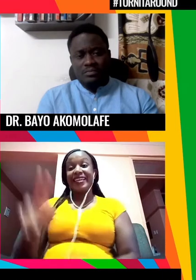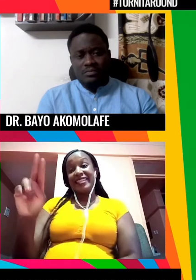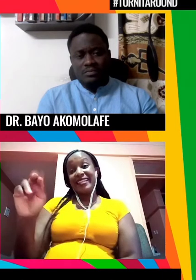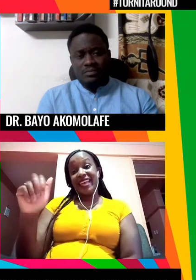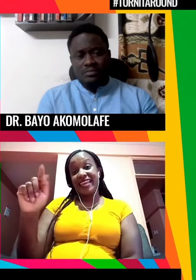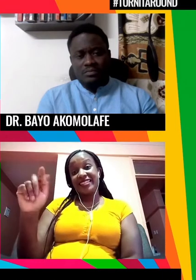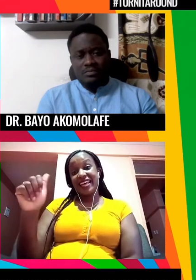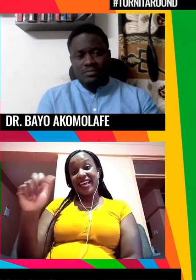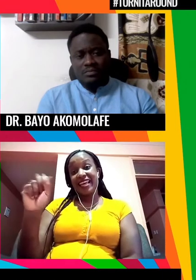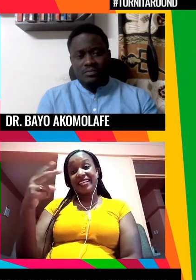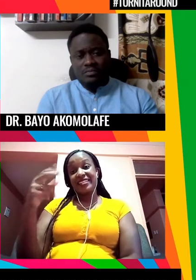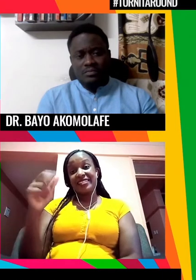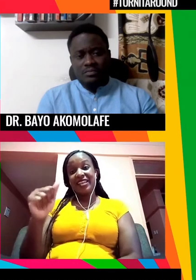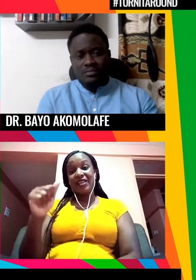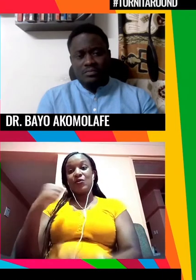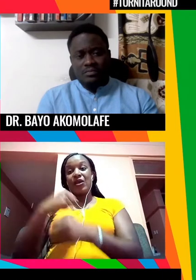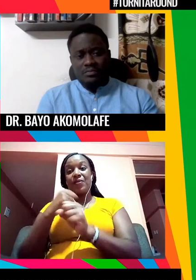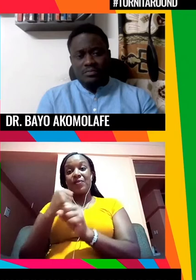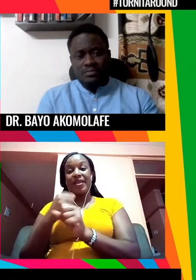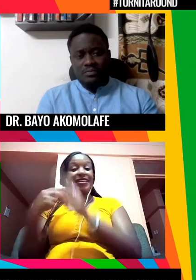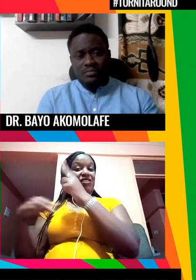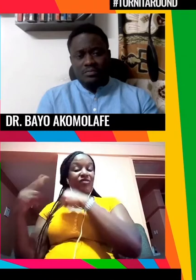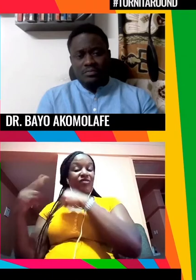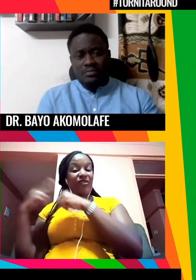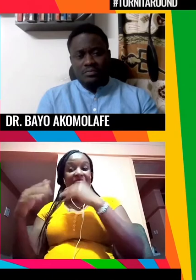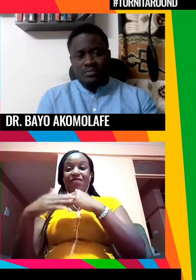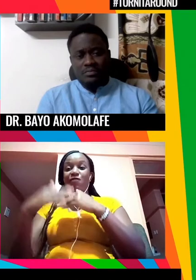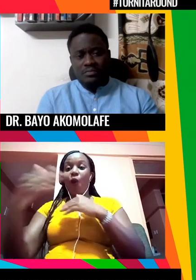daremos un gran salto histórico hacia adelante? Sí.